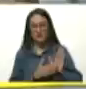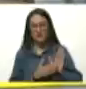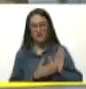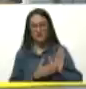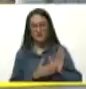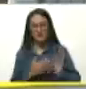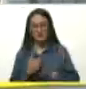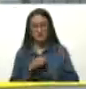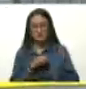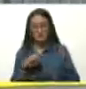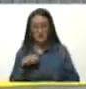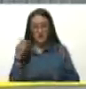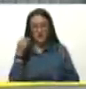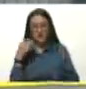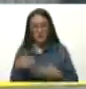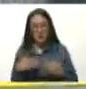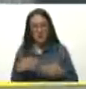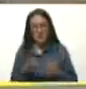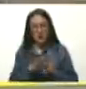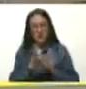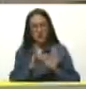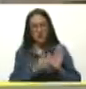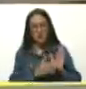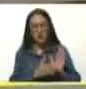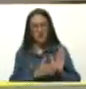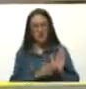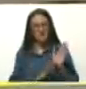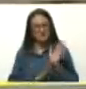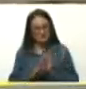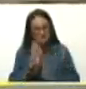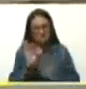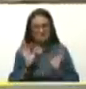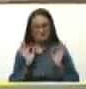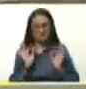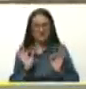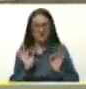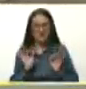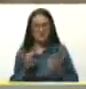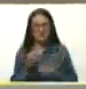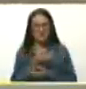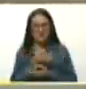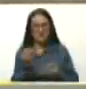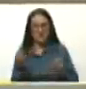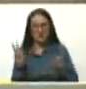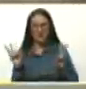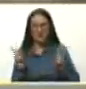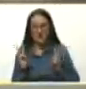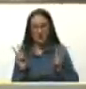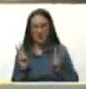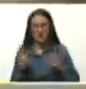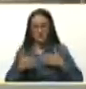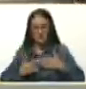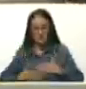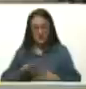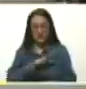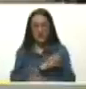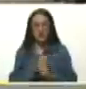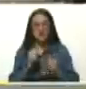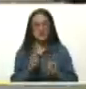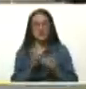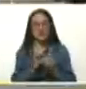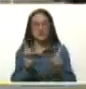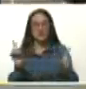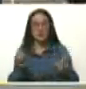Particularmente los procesos constituyentes exitosos, victoriosos, que le abrieron camino al fortalecimiento de la